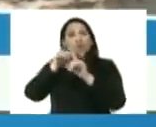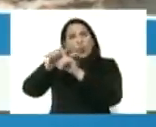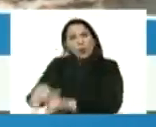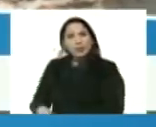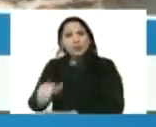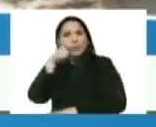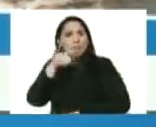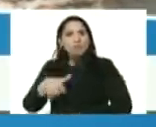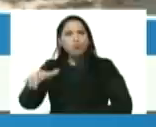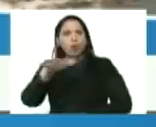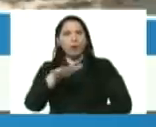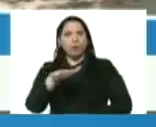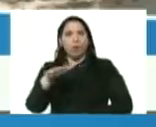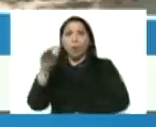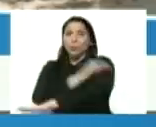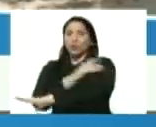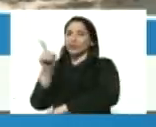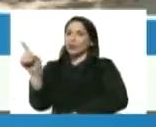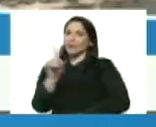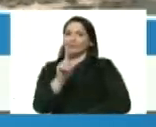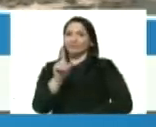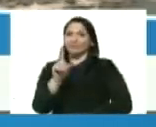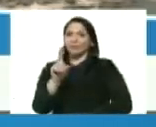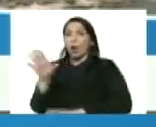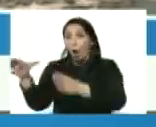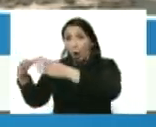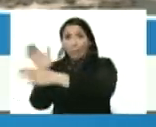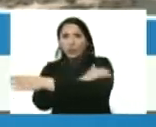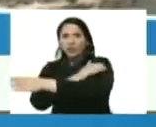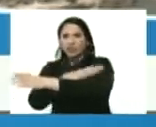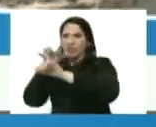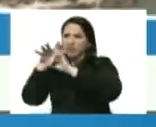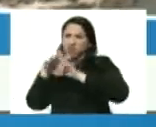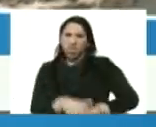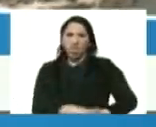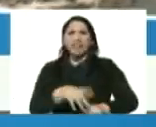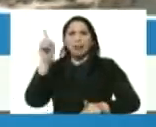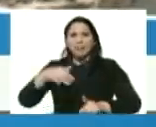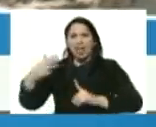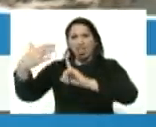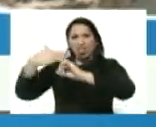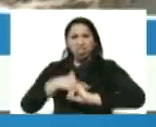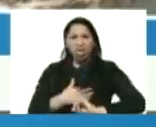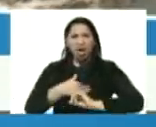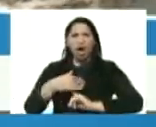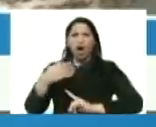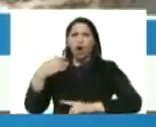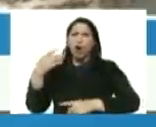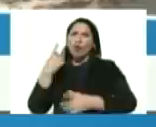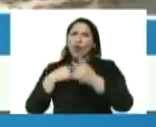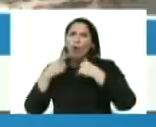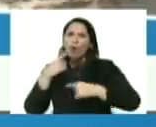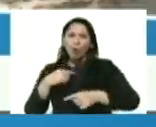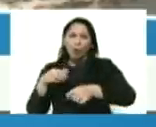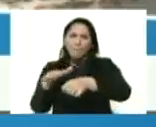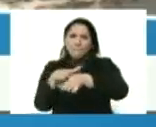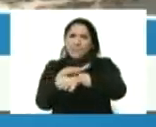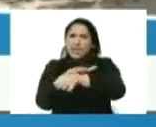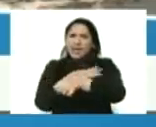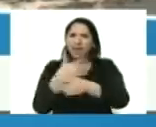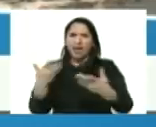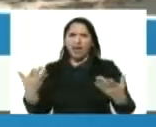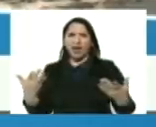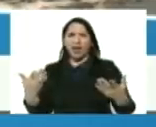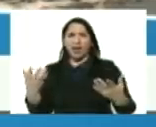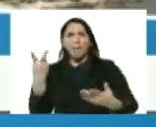es pueblo no subestiman me subestiman por el color de mi piel por